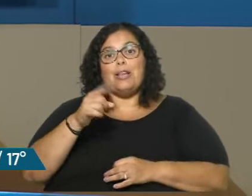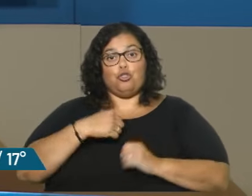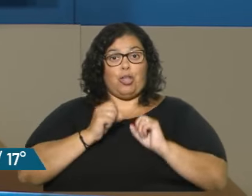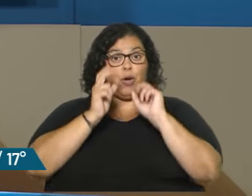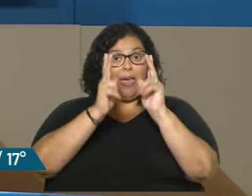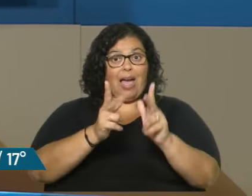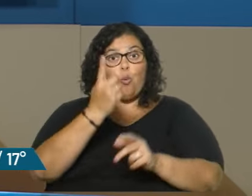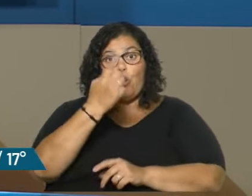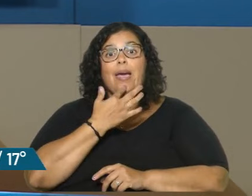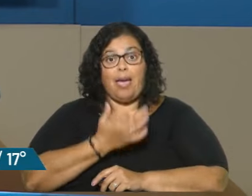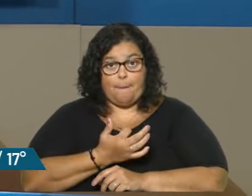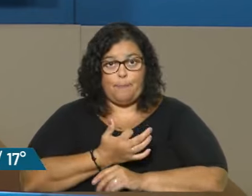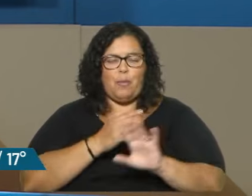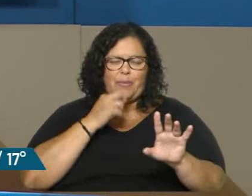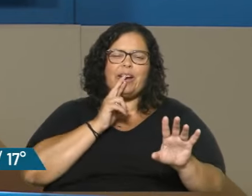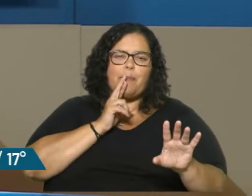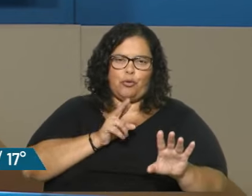ejemplo, y después te respondo la pregunta.